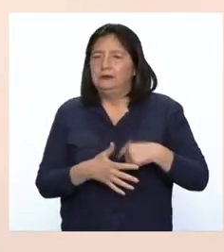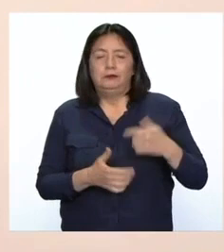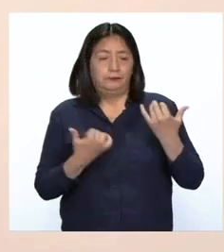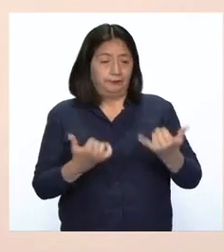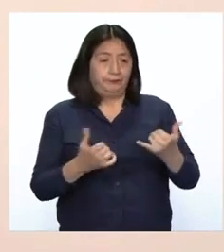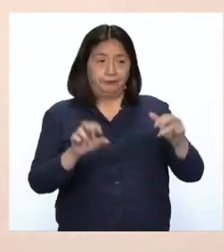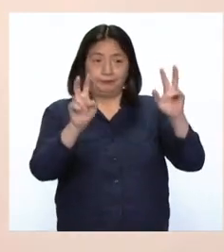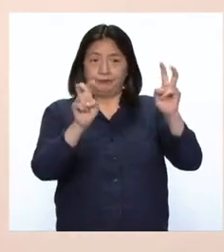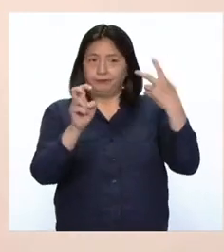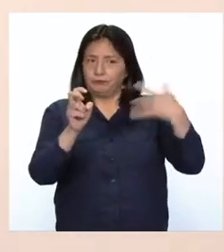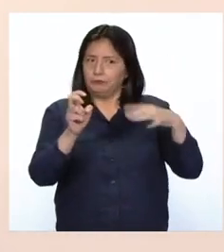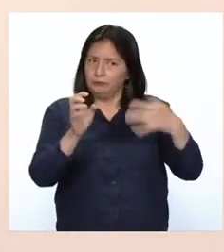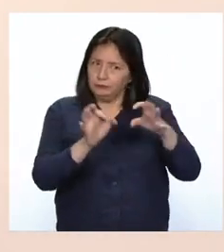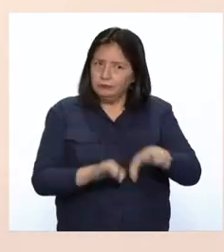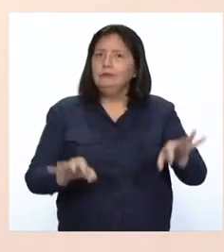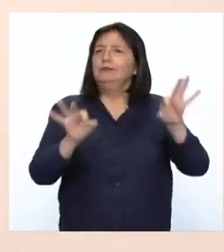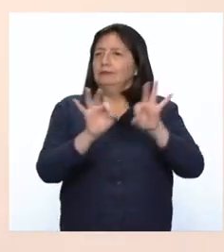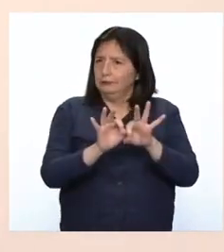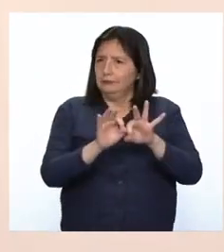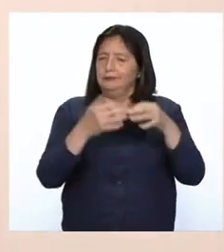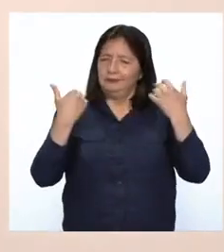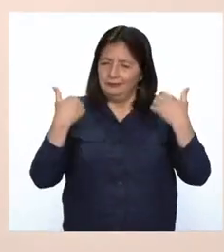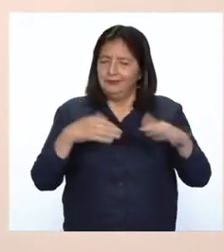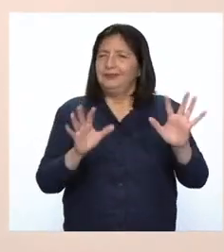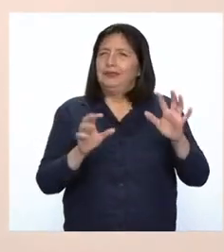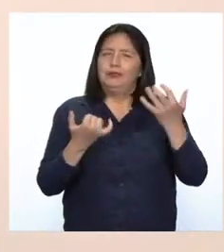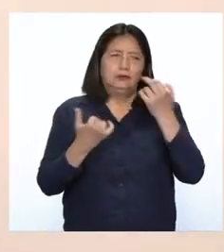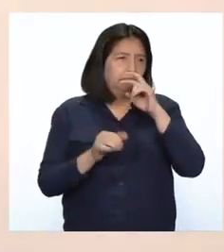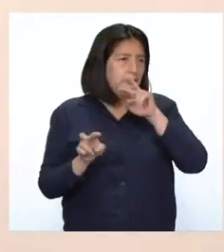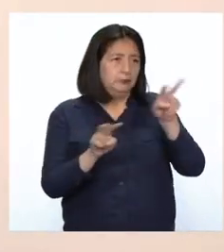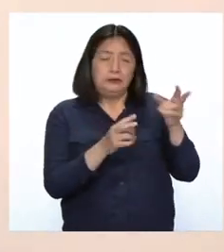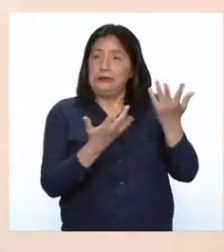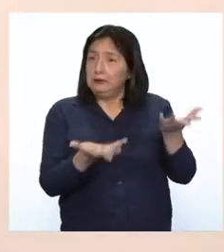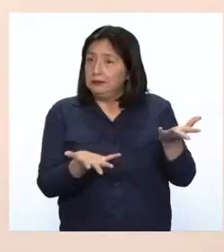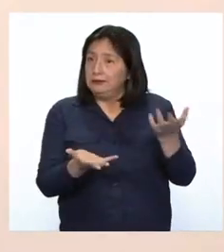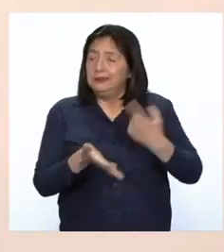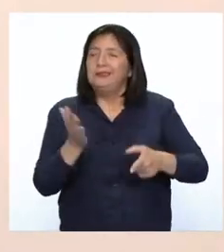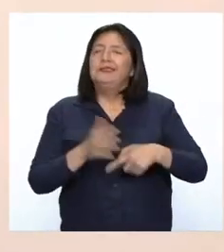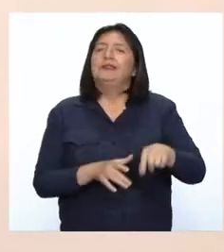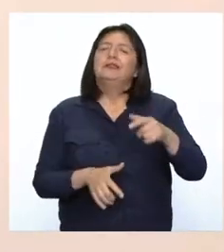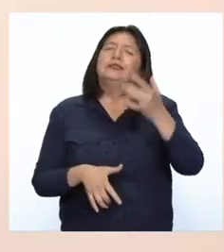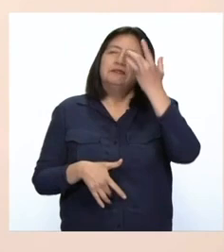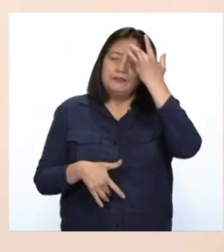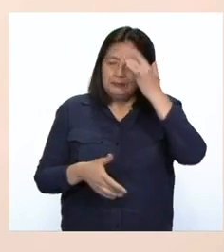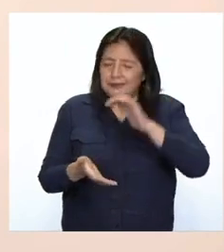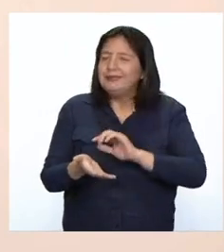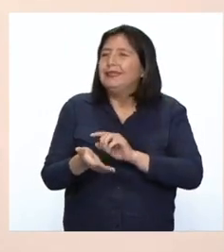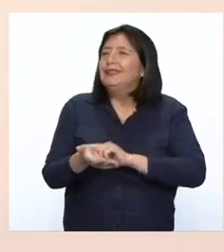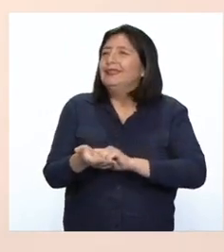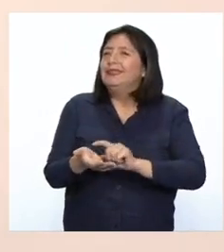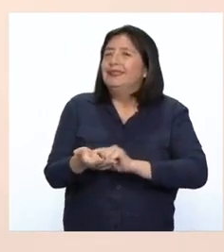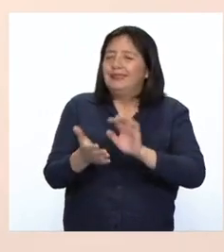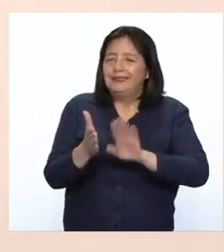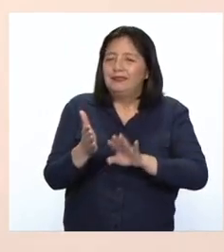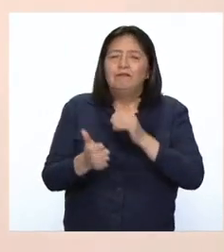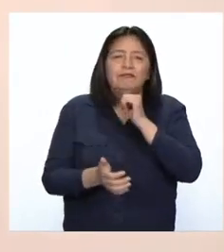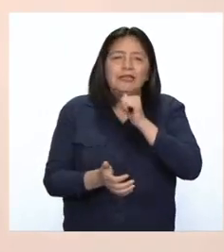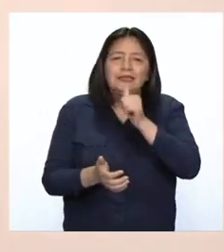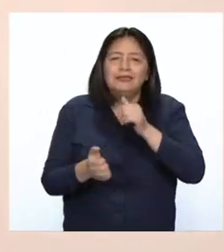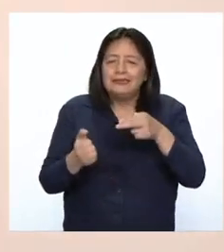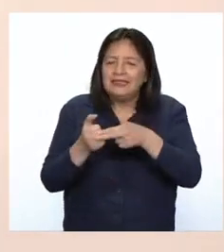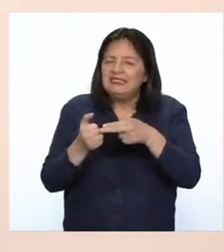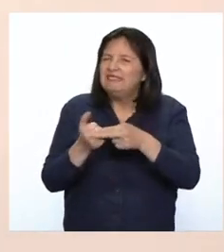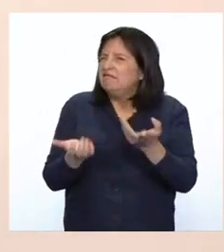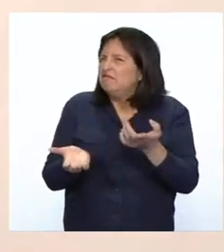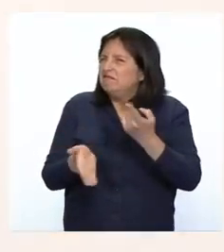a tocar un tema importante que ya lo estamos viendo en el programa, que es la anemia por falta de hierro. ¿Y qué